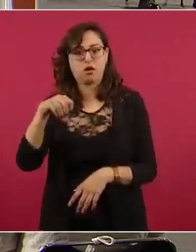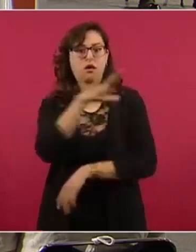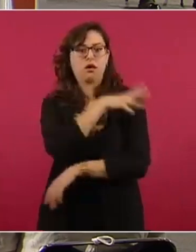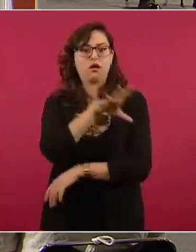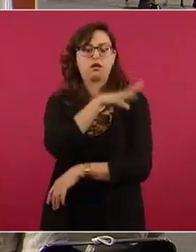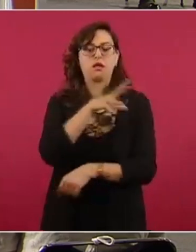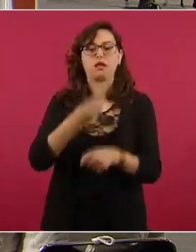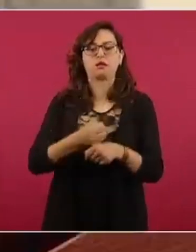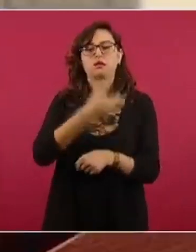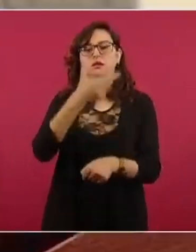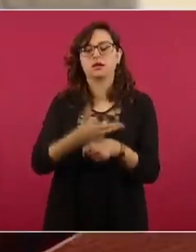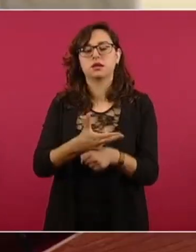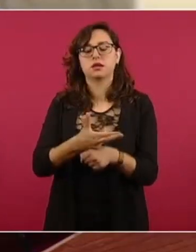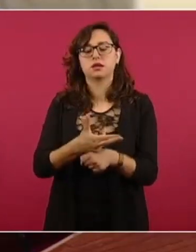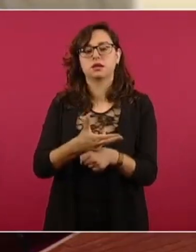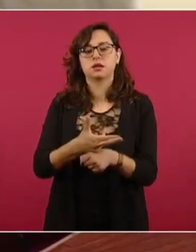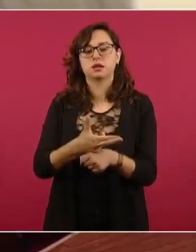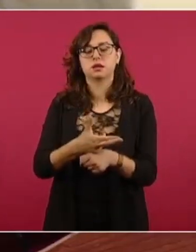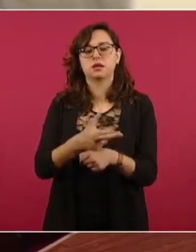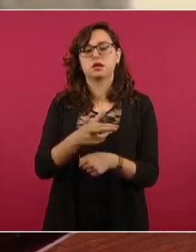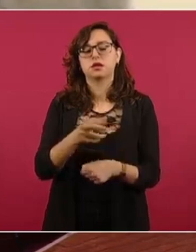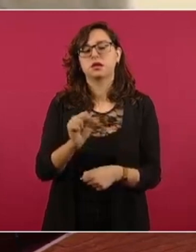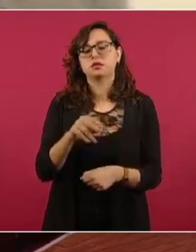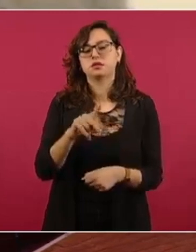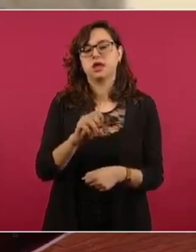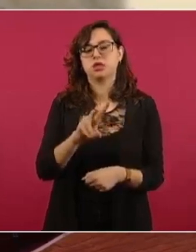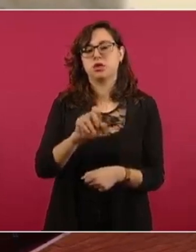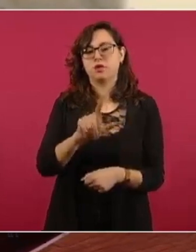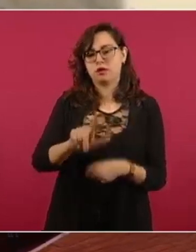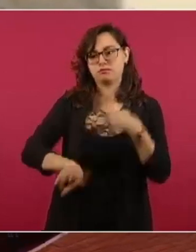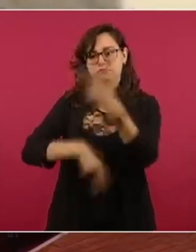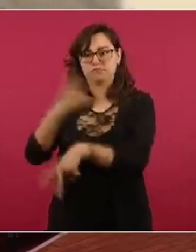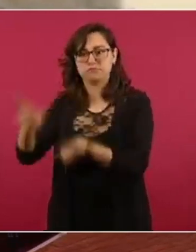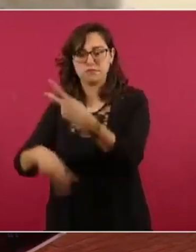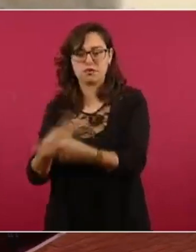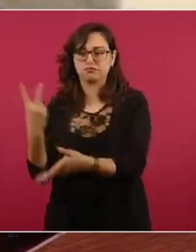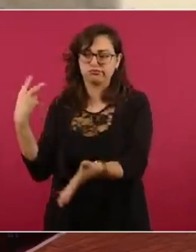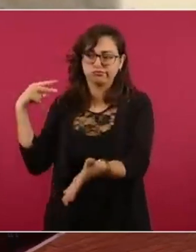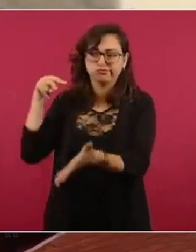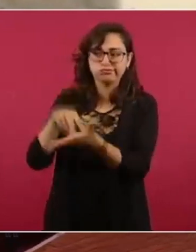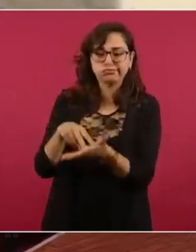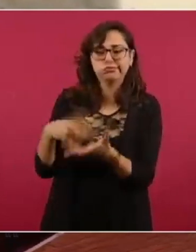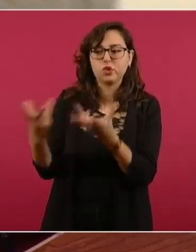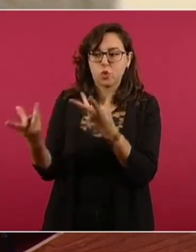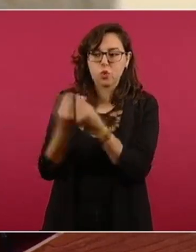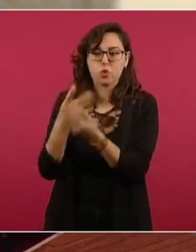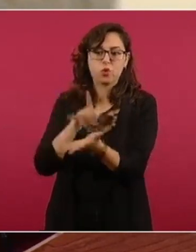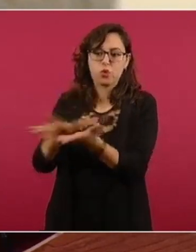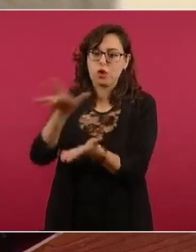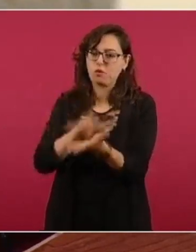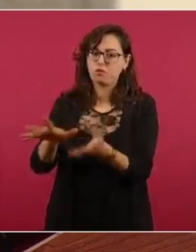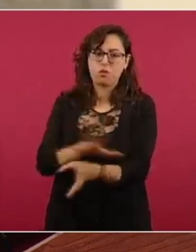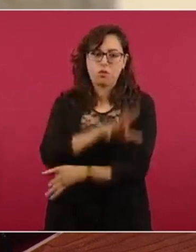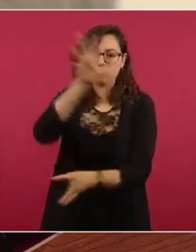secretario el general sandoval para estar con ustedes con todo el apoyo del